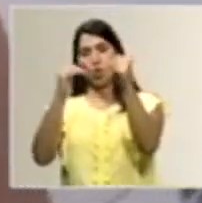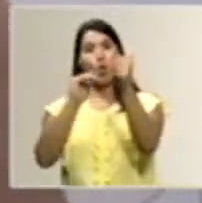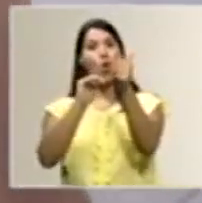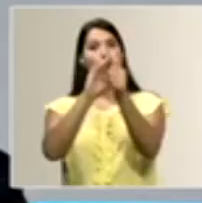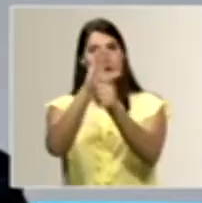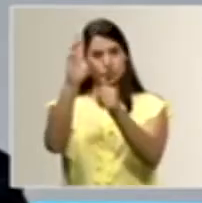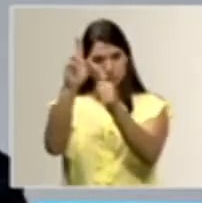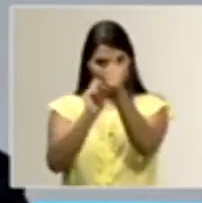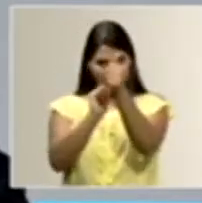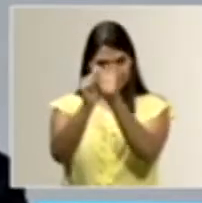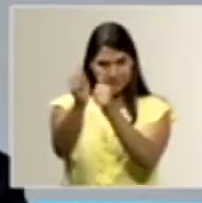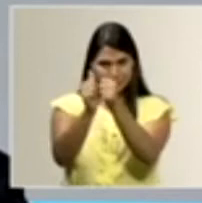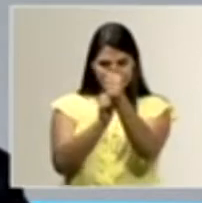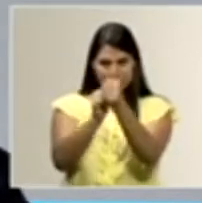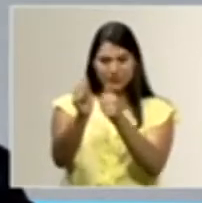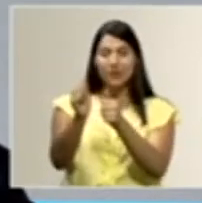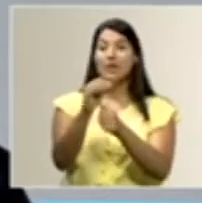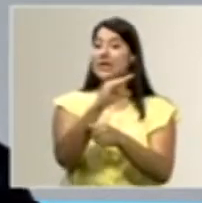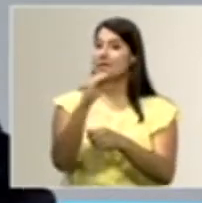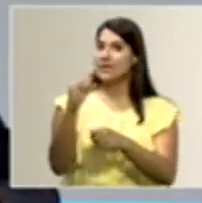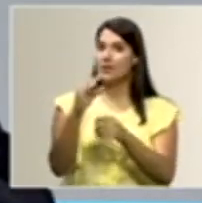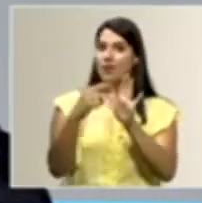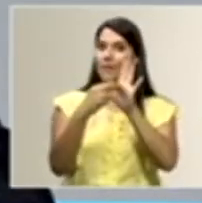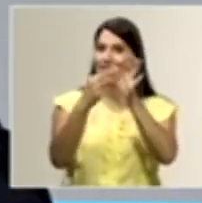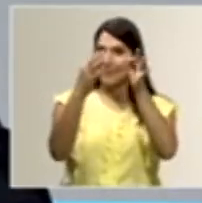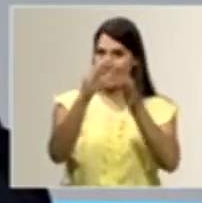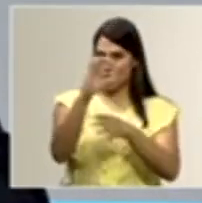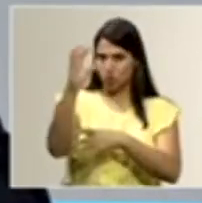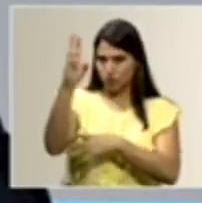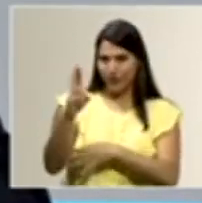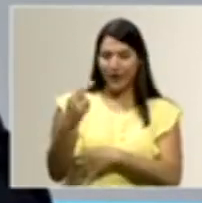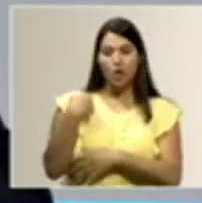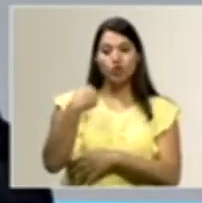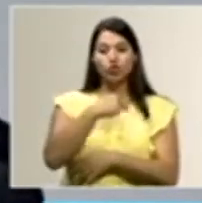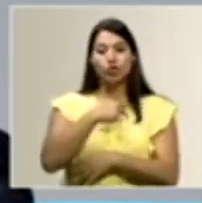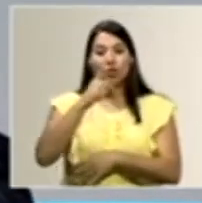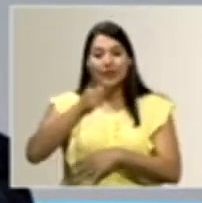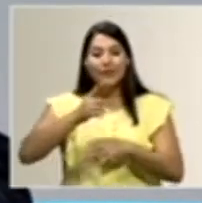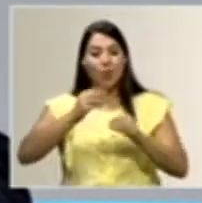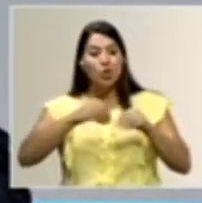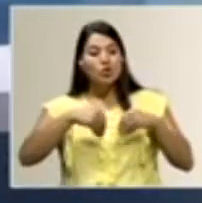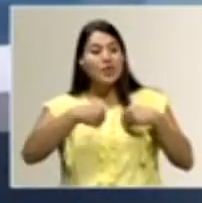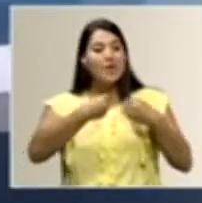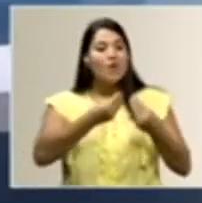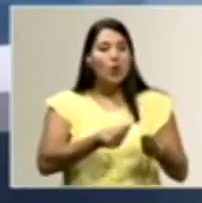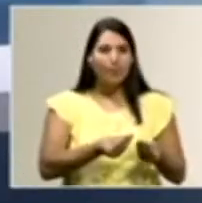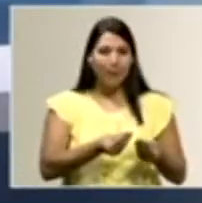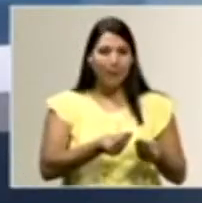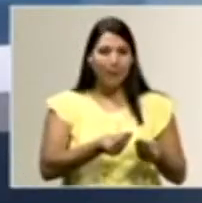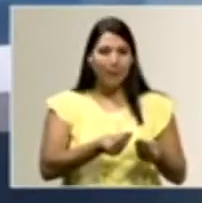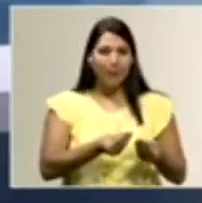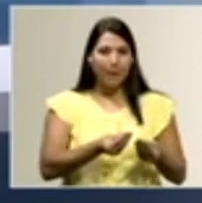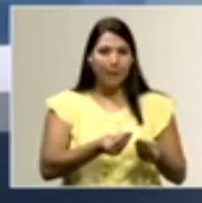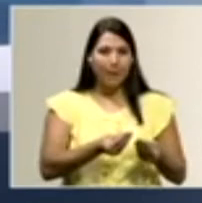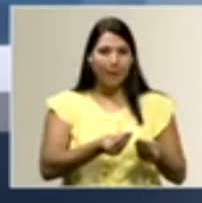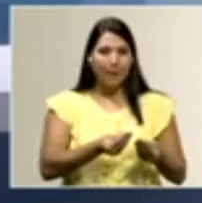en todo el mundo y que nos están dejando muy en alto. Había que devolverle a este deporte el